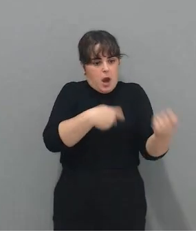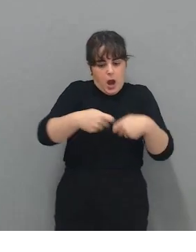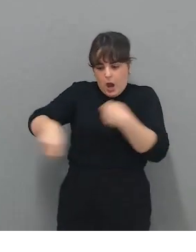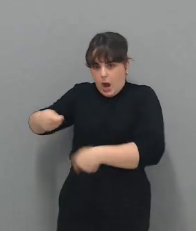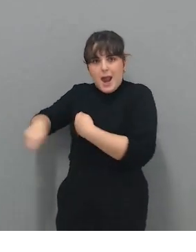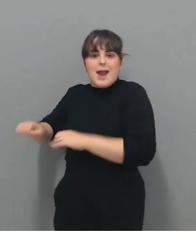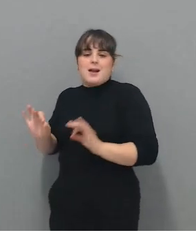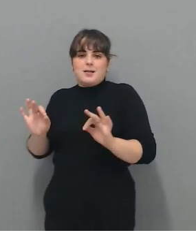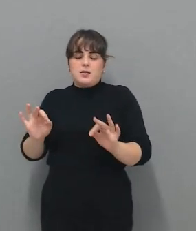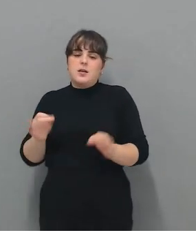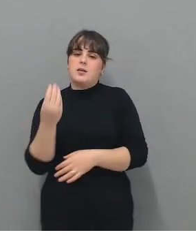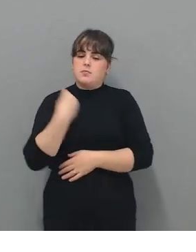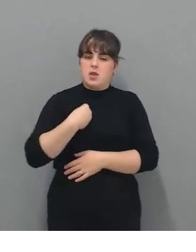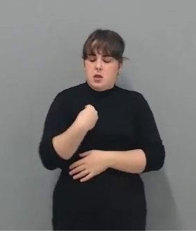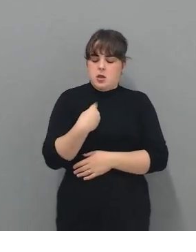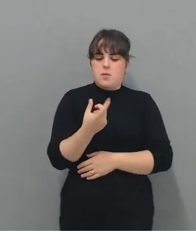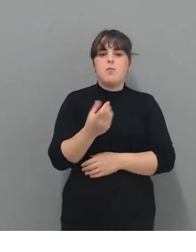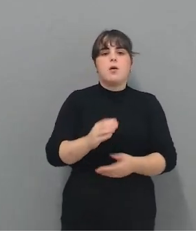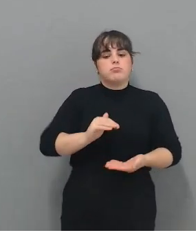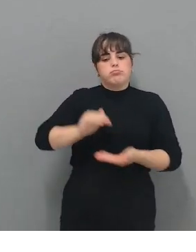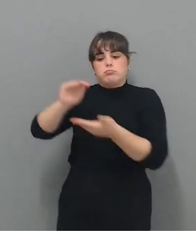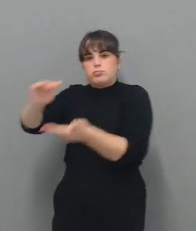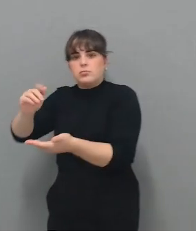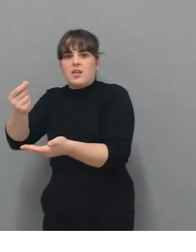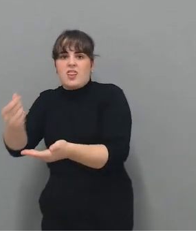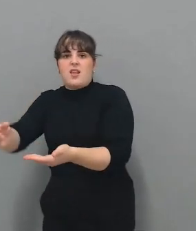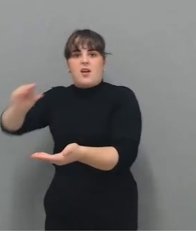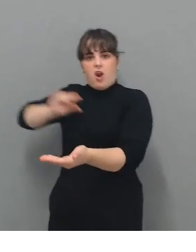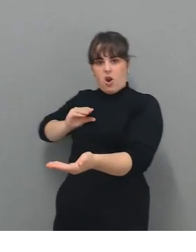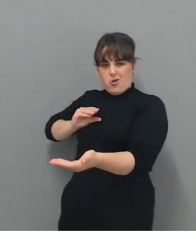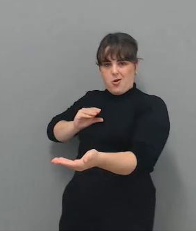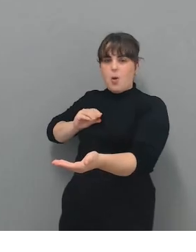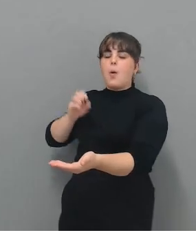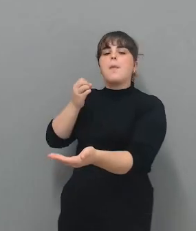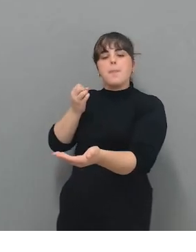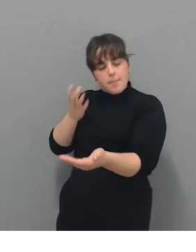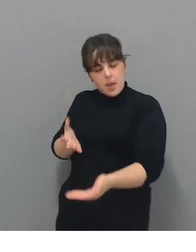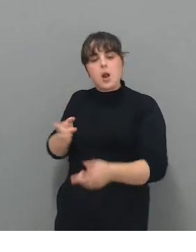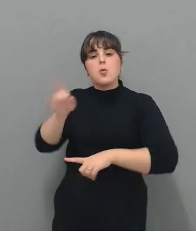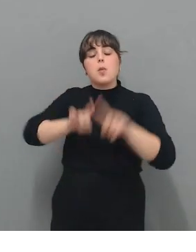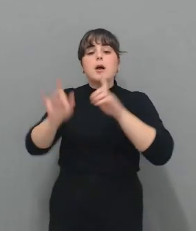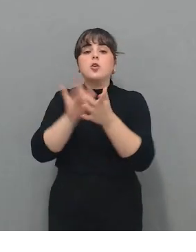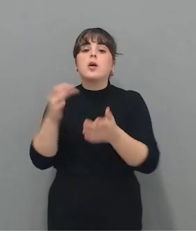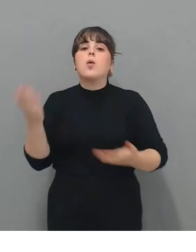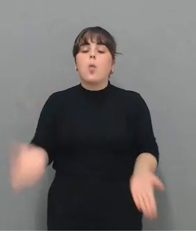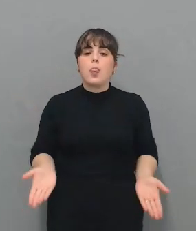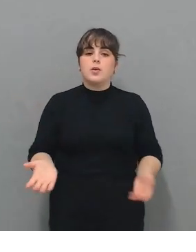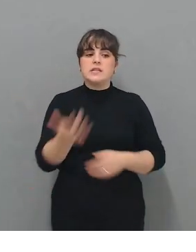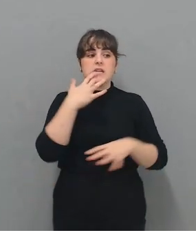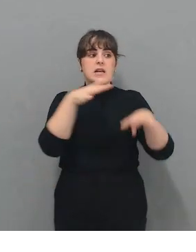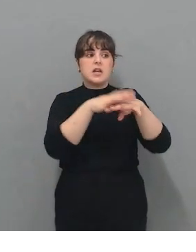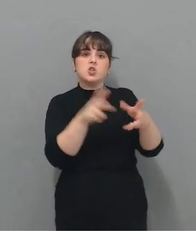Ellos están dando su mercancía a cambio de recibir dinero. Vale, hasta ahí bien. El problema cuando es cuando utilizamos las redes sociales para